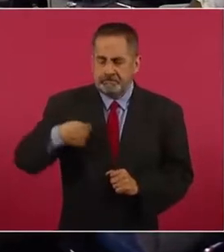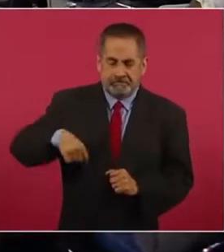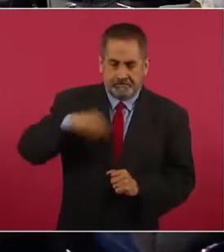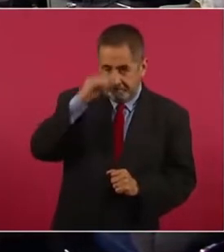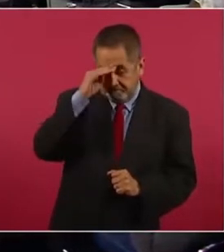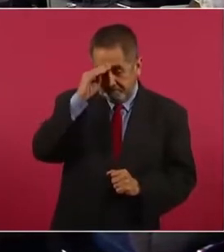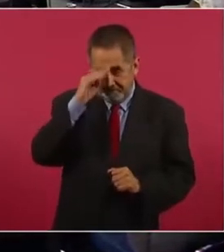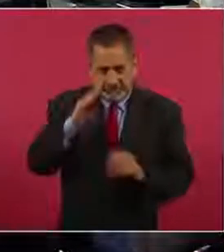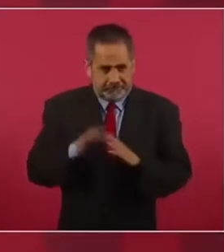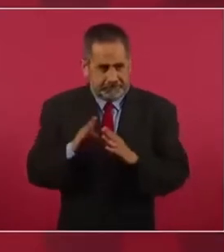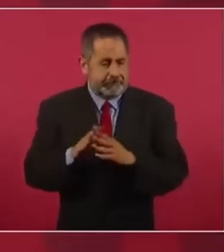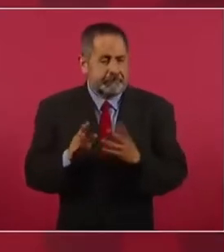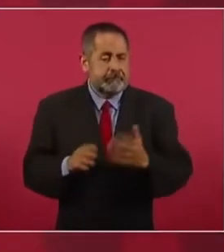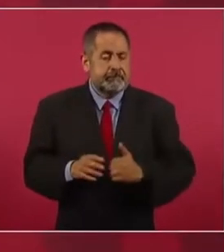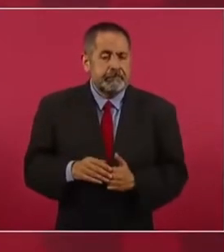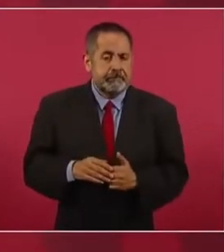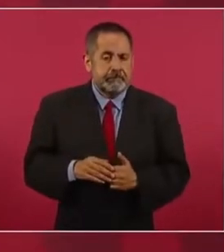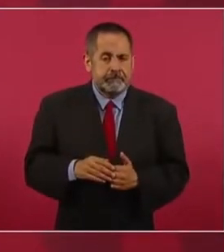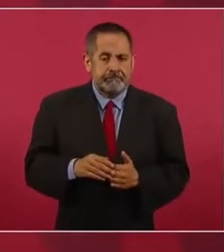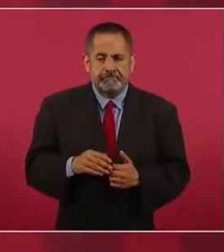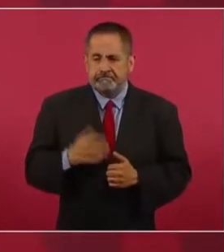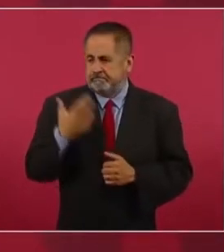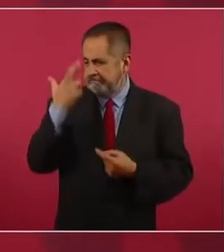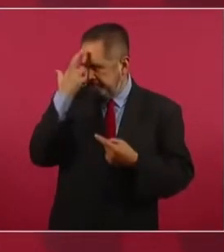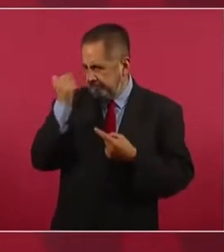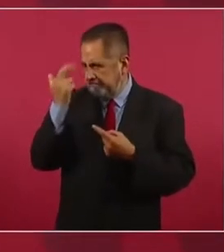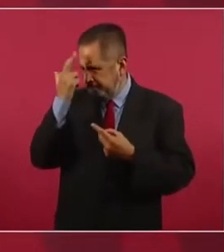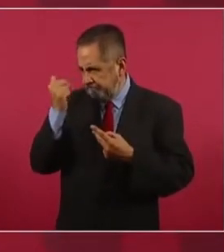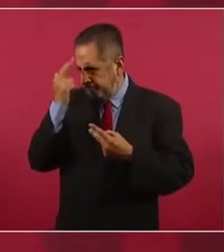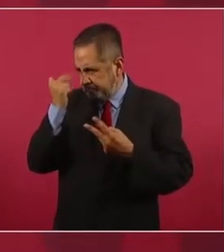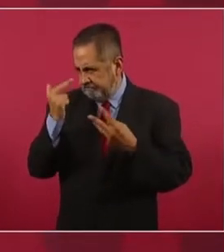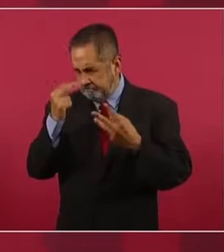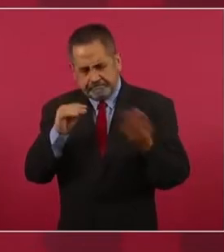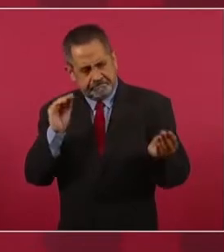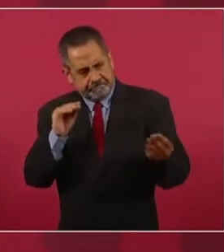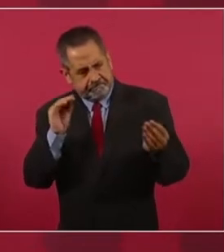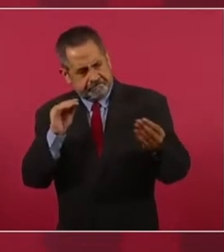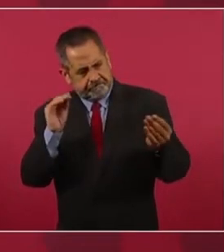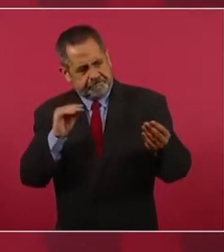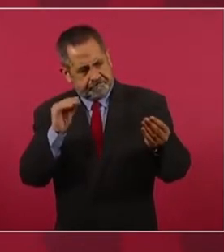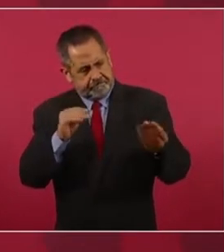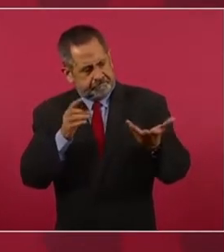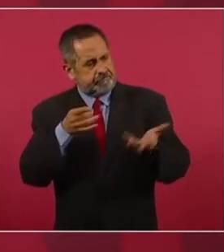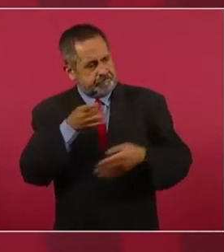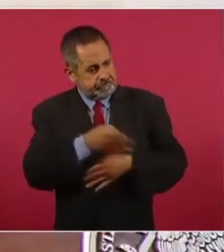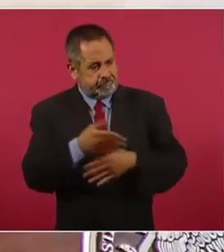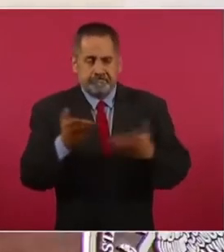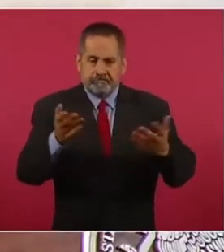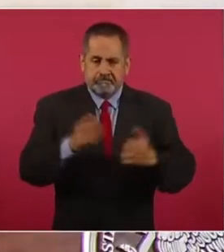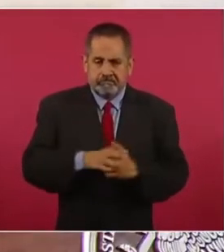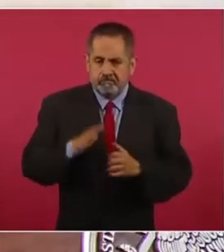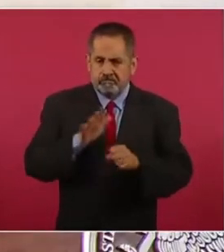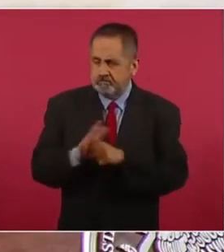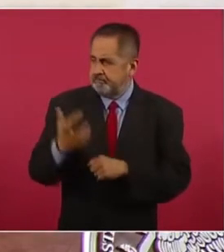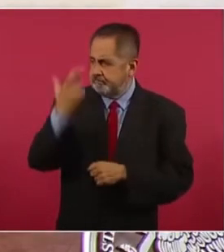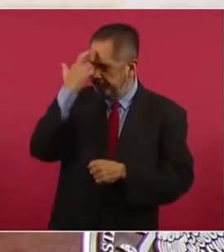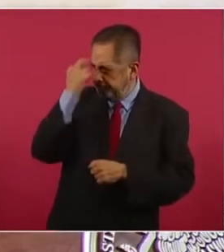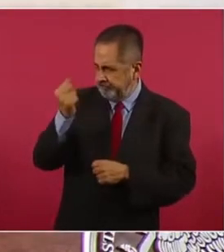con argumentos, con la razón.